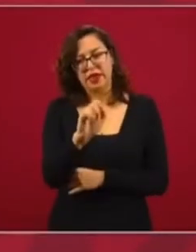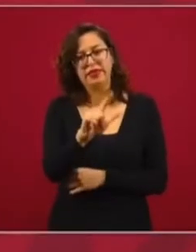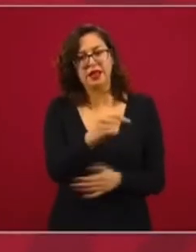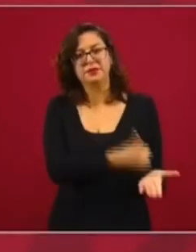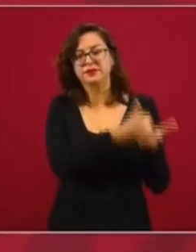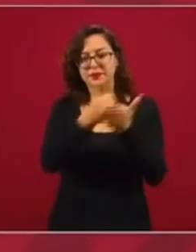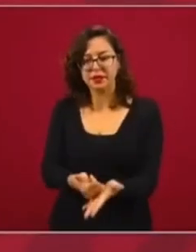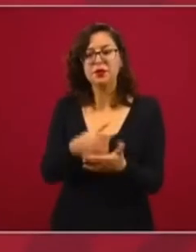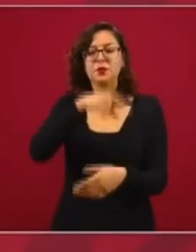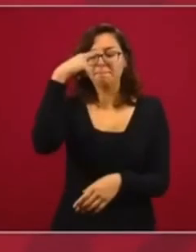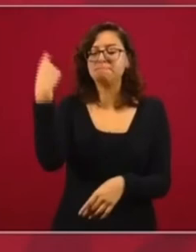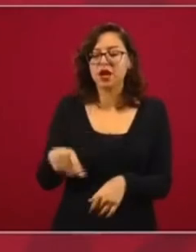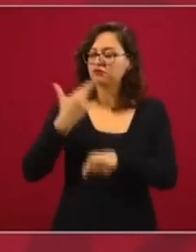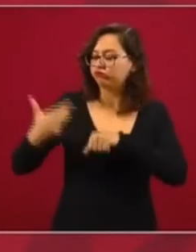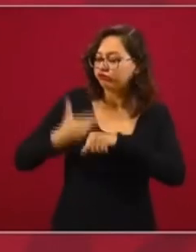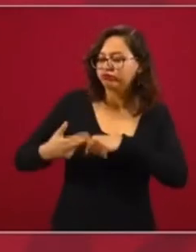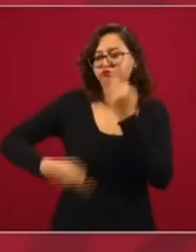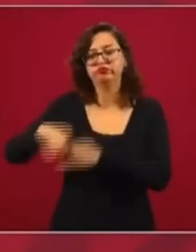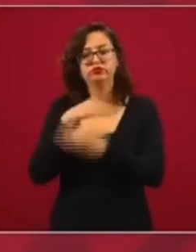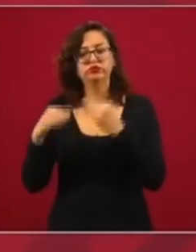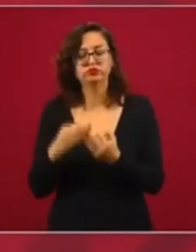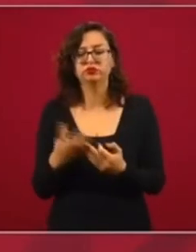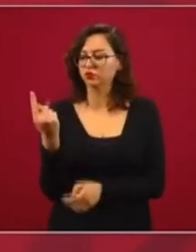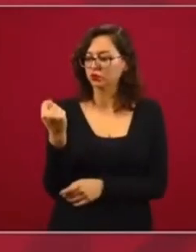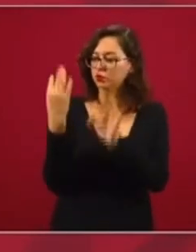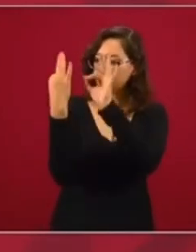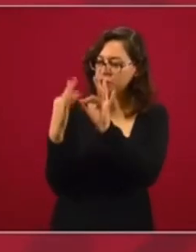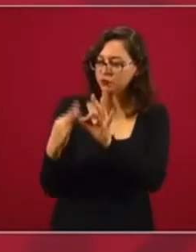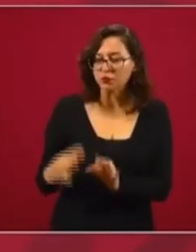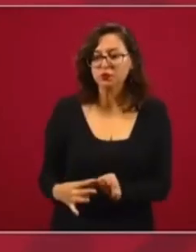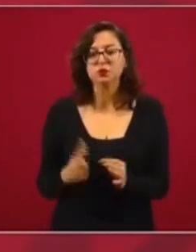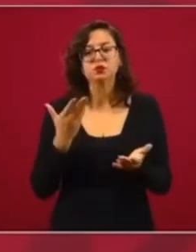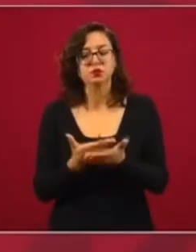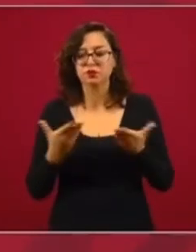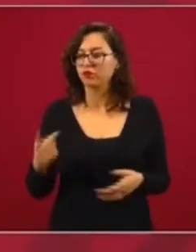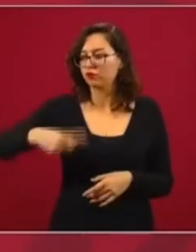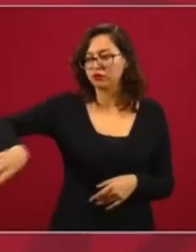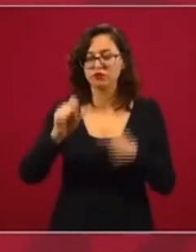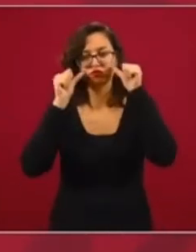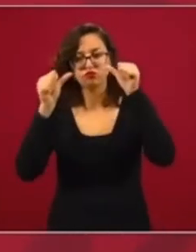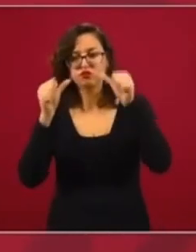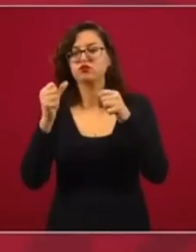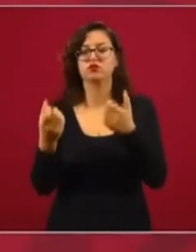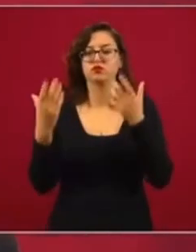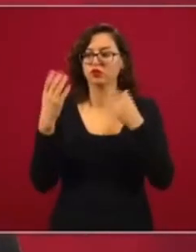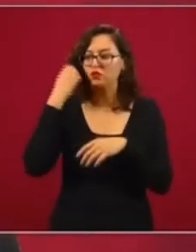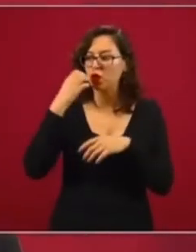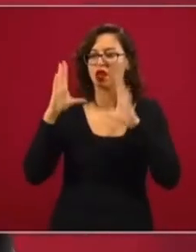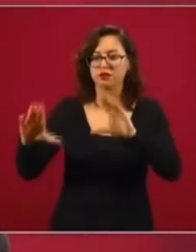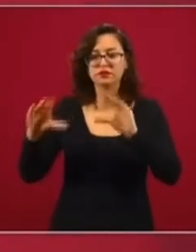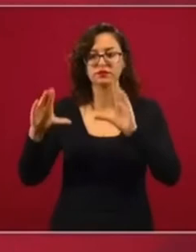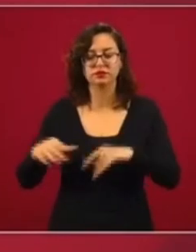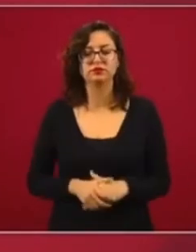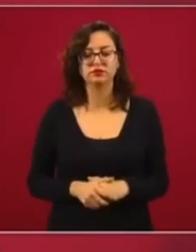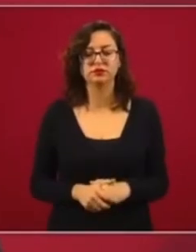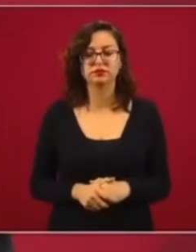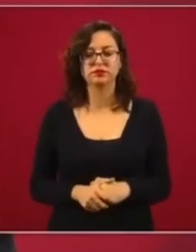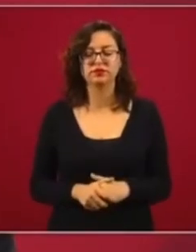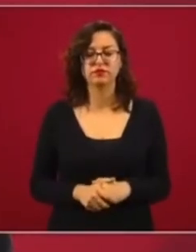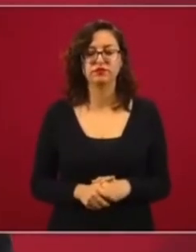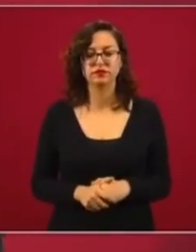que ayudó para que las televisoras dediquen todo el tiempo a la enseñanza, los canales